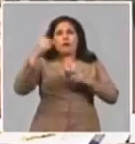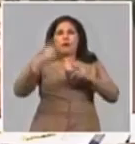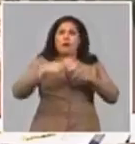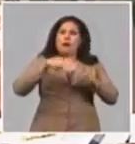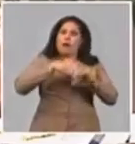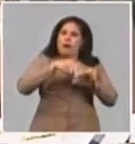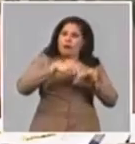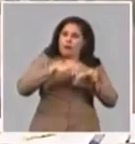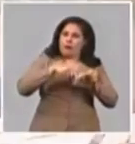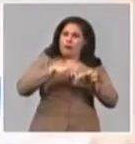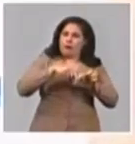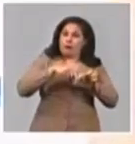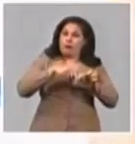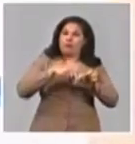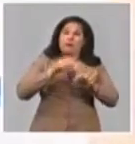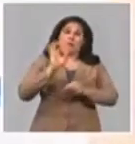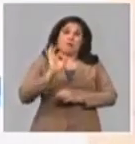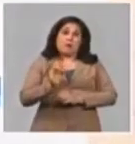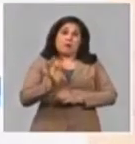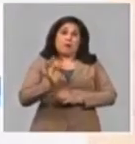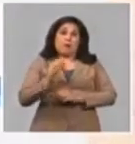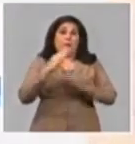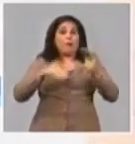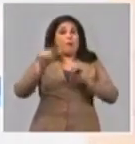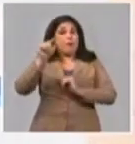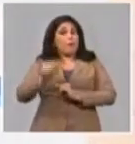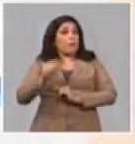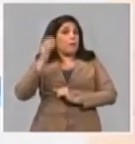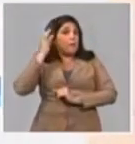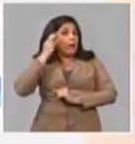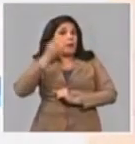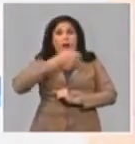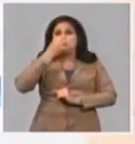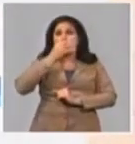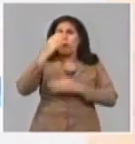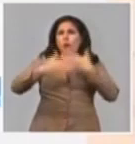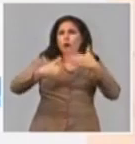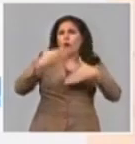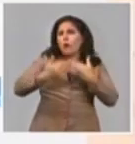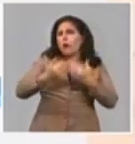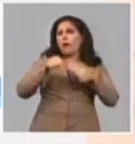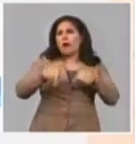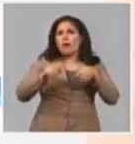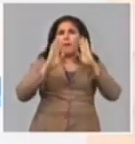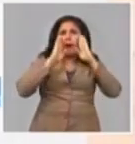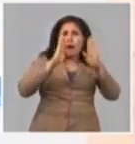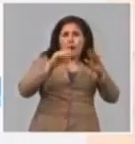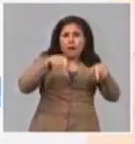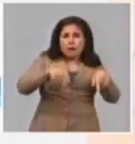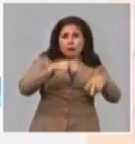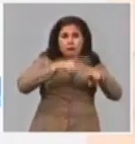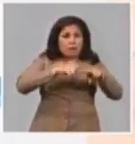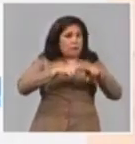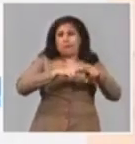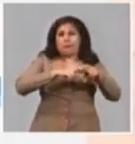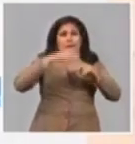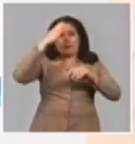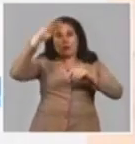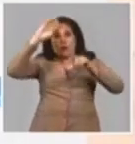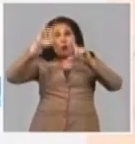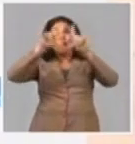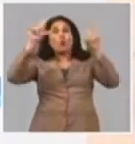la isla. O sea, que como decía la ministra, el problema no es solo en la capital, sino en todo el país.